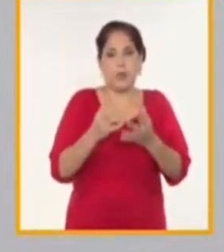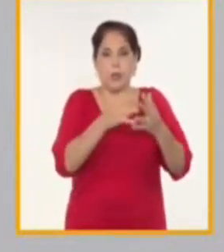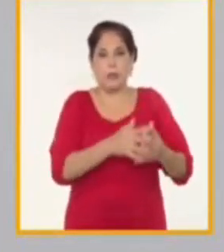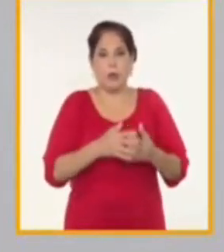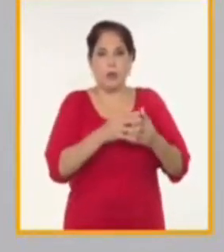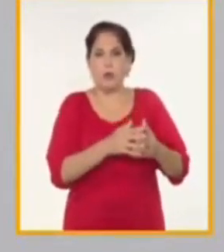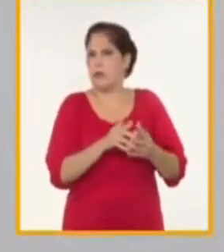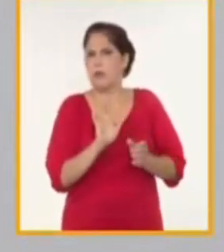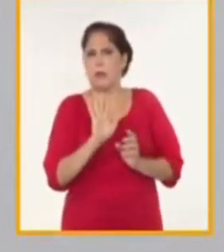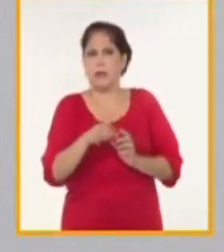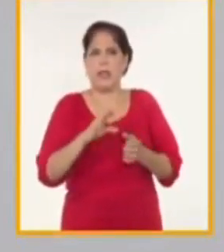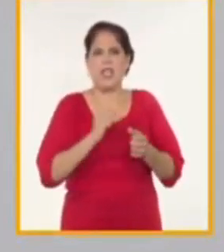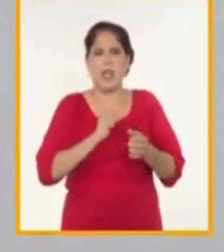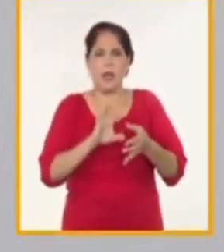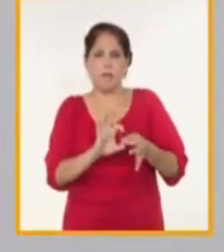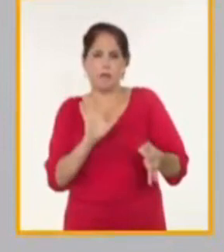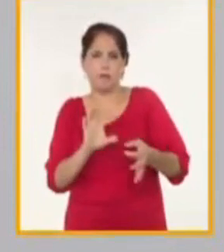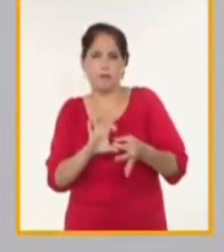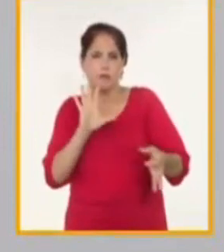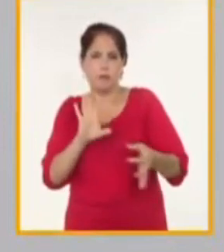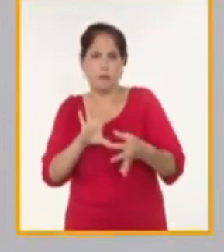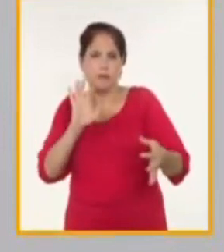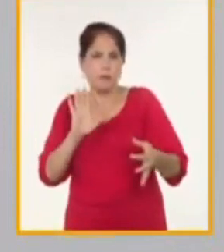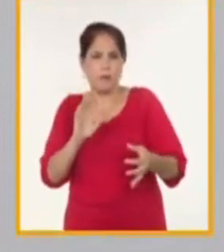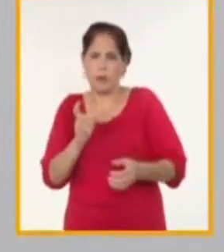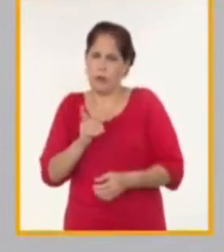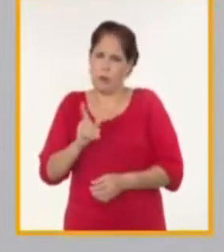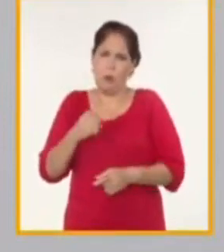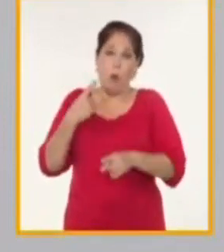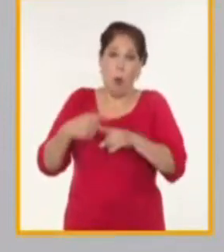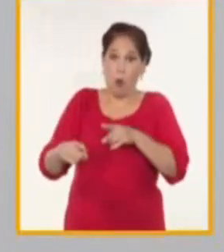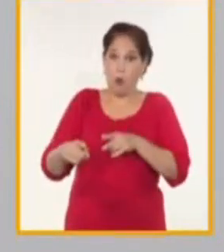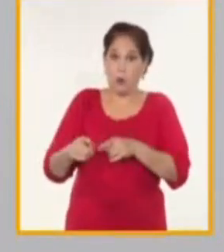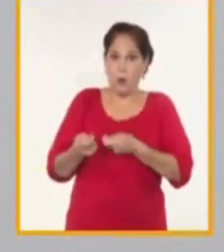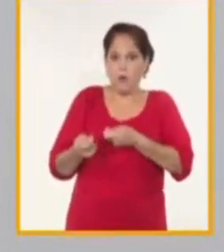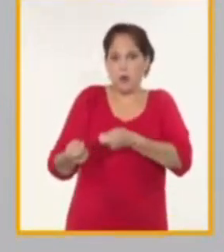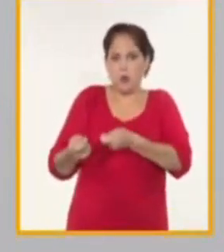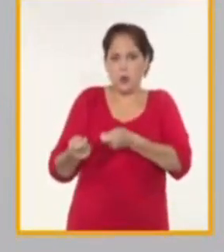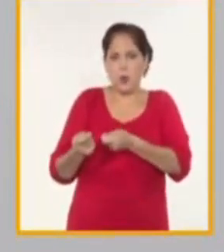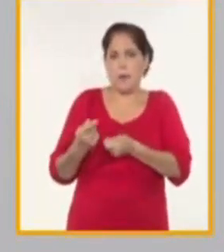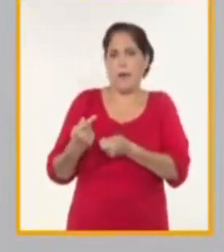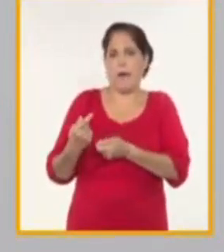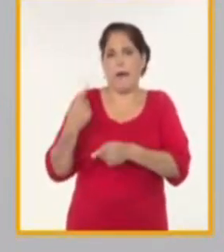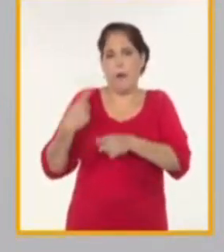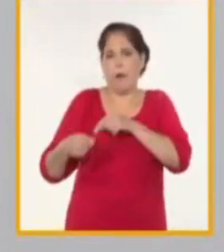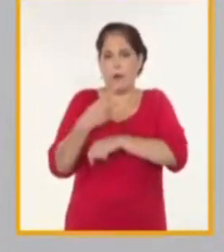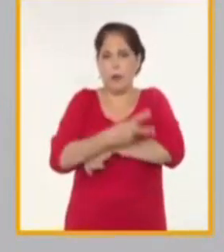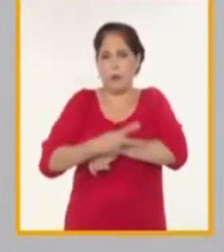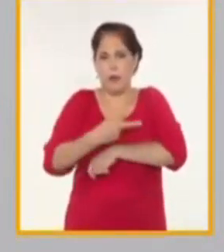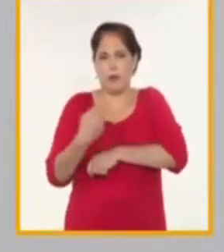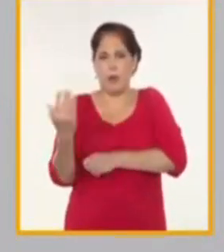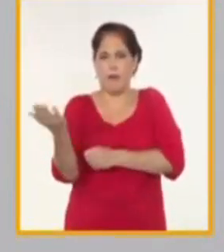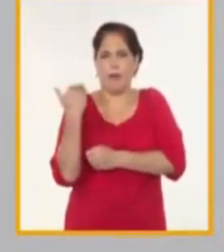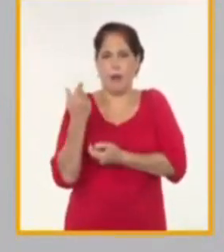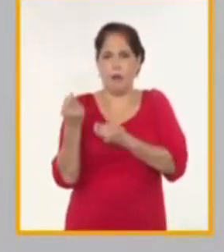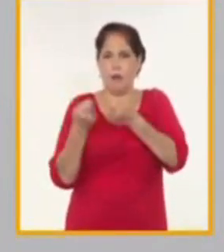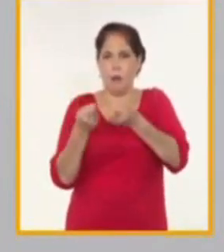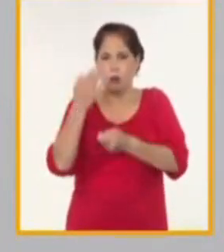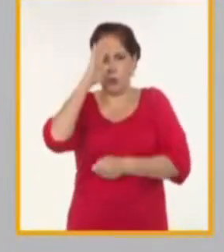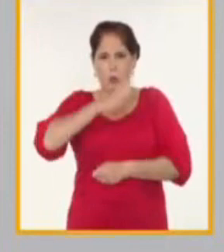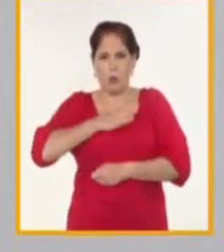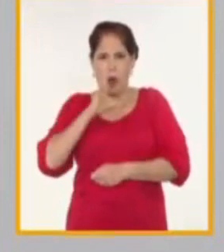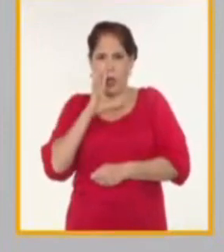los Estados Unidos y otros gobiernos también que se prestan para estas amenazas. Pero además,